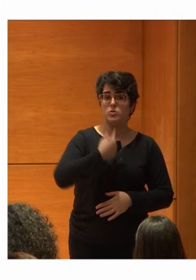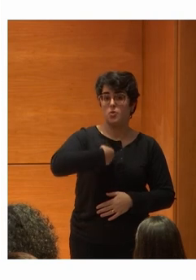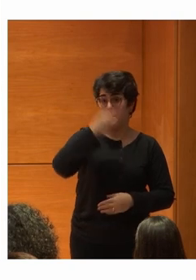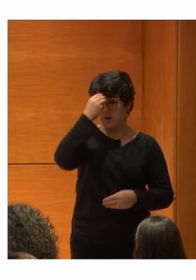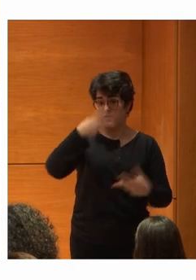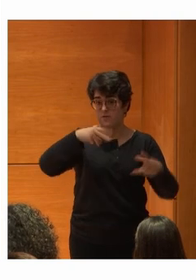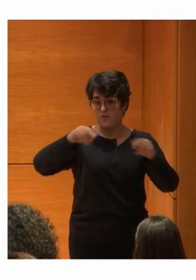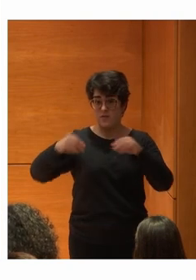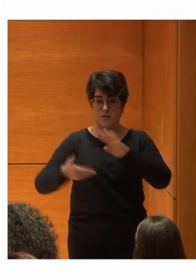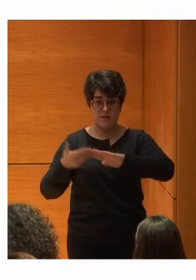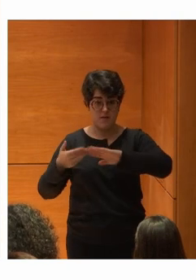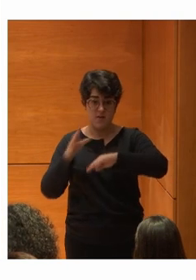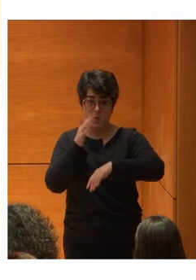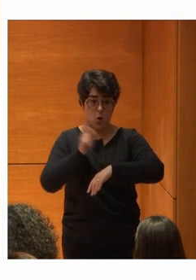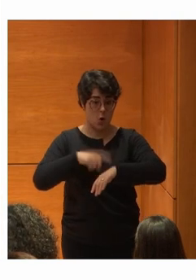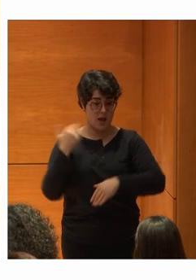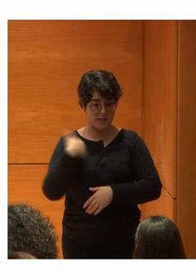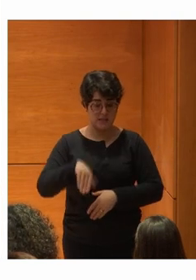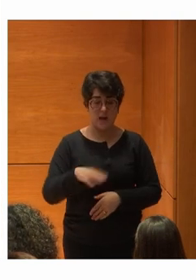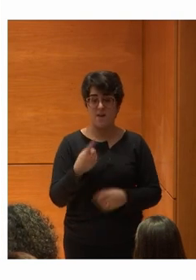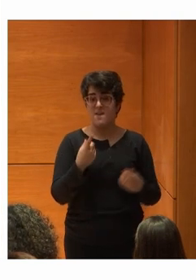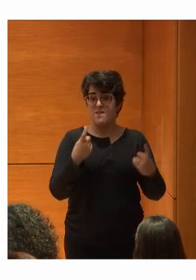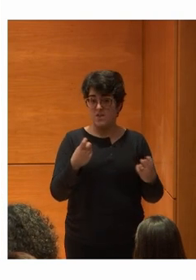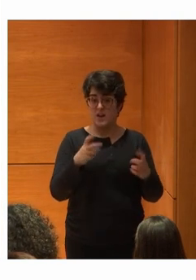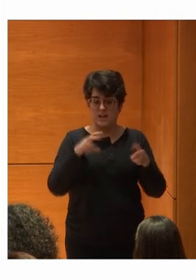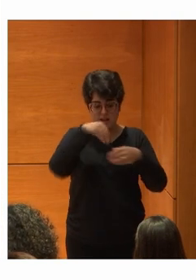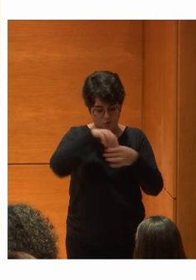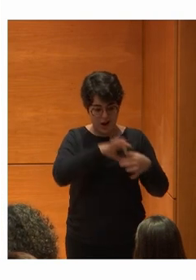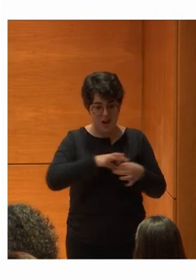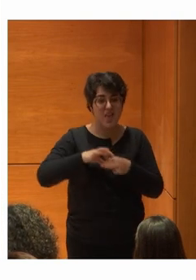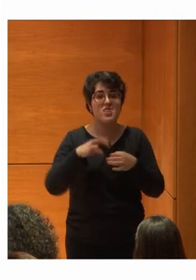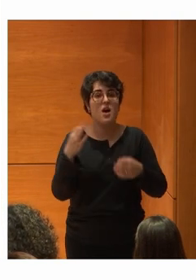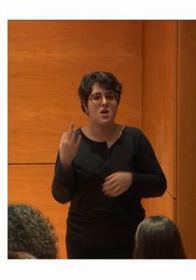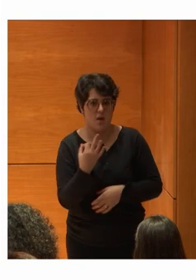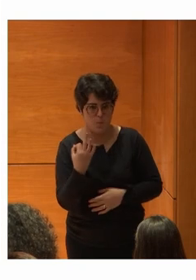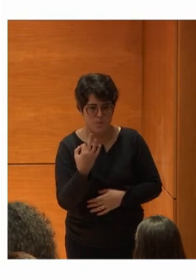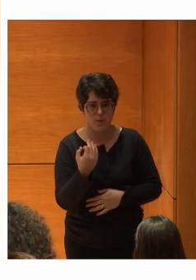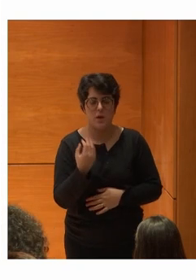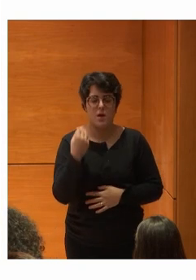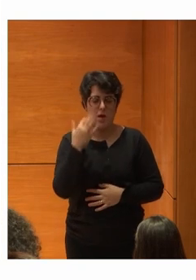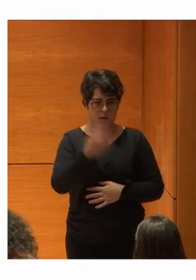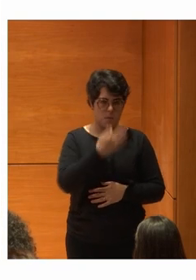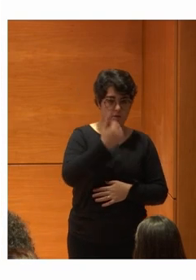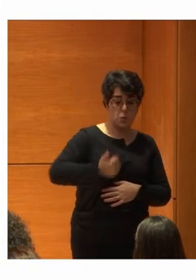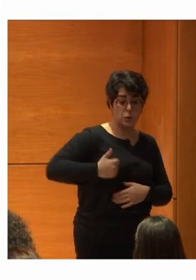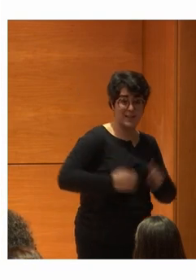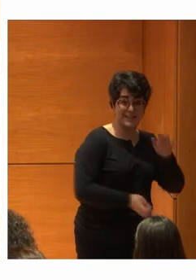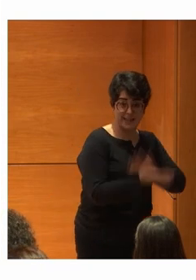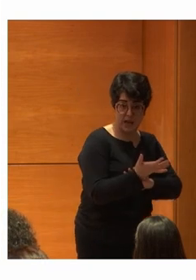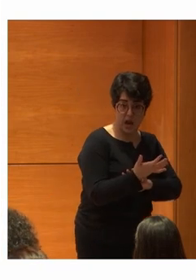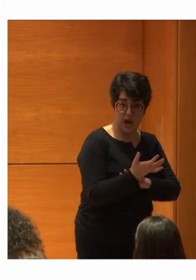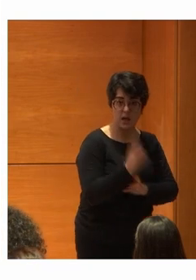terminando Porque ya es la hora Nos quedaría En esta alianza Además de generar Oportunidades